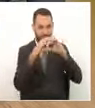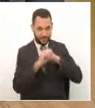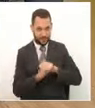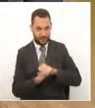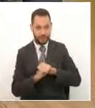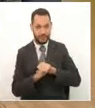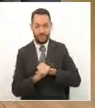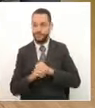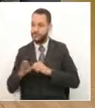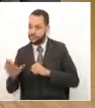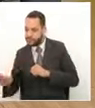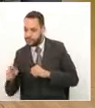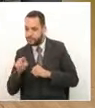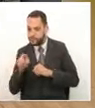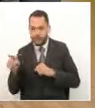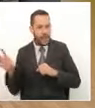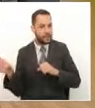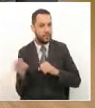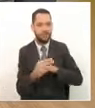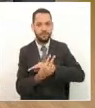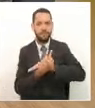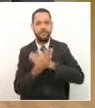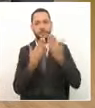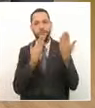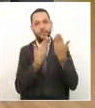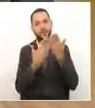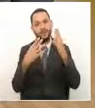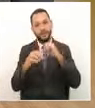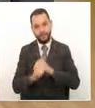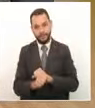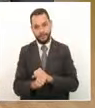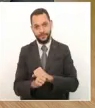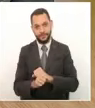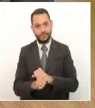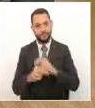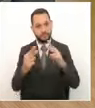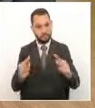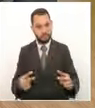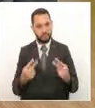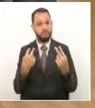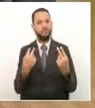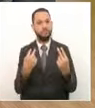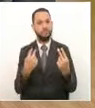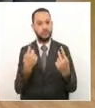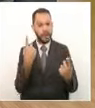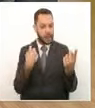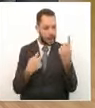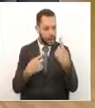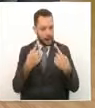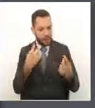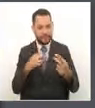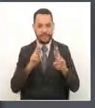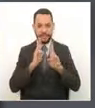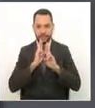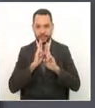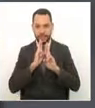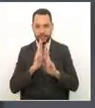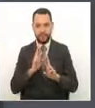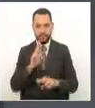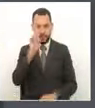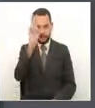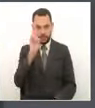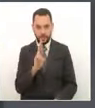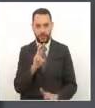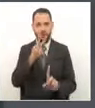Margarita y a todos los televidentes que nos están observando y que nos vienen acompañando en Rizaralda Responde desde hace ya dos